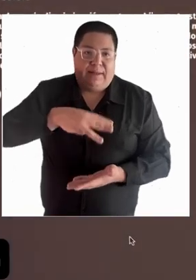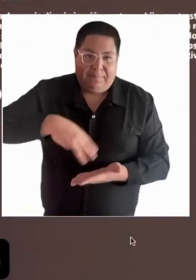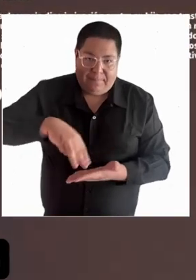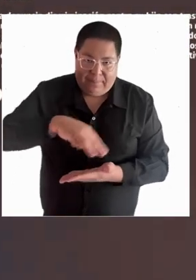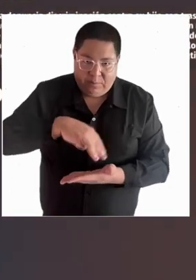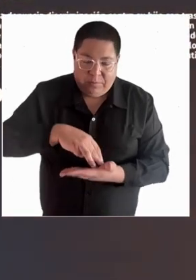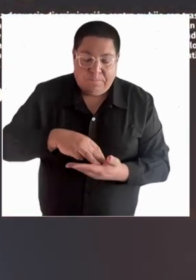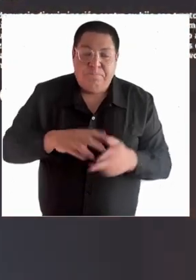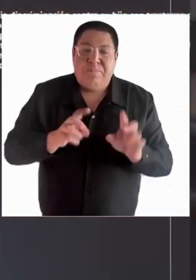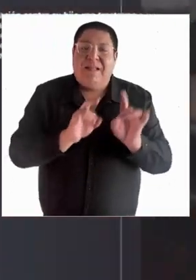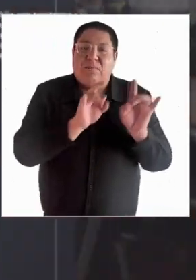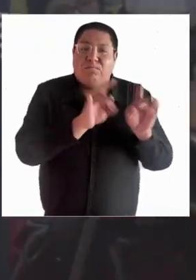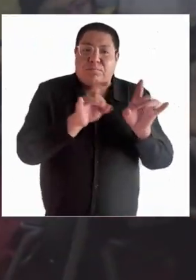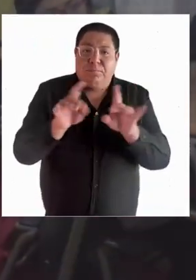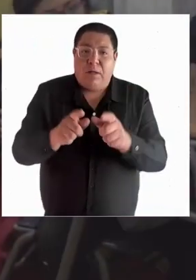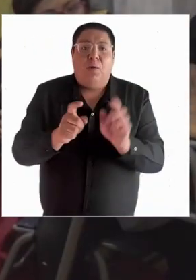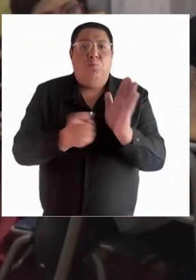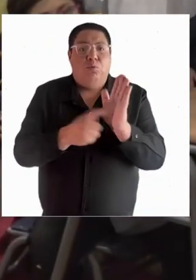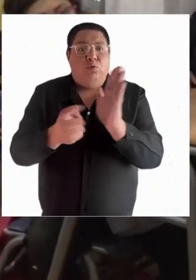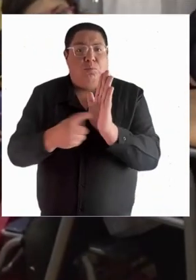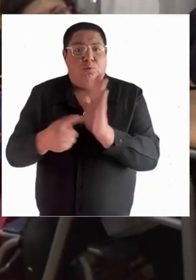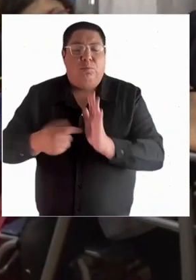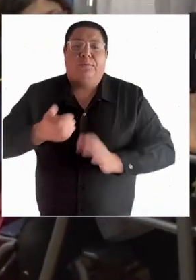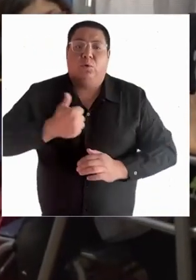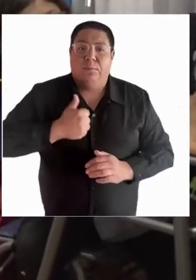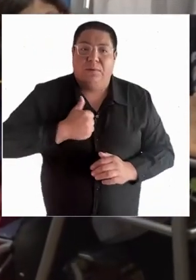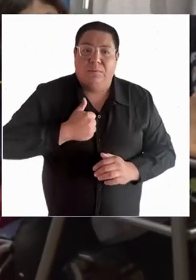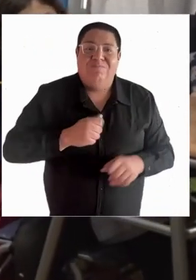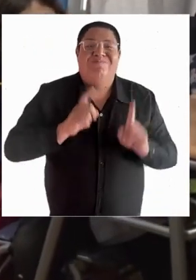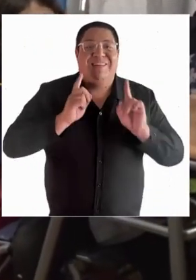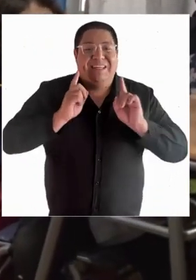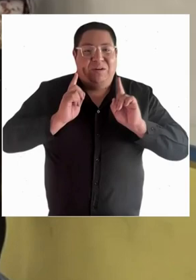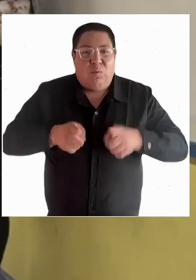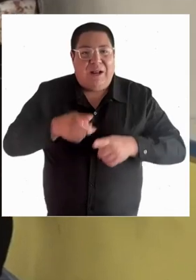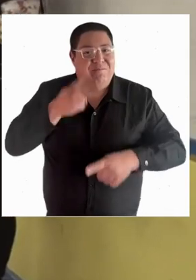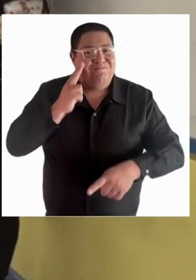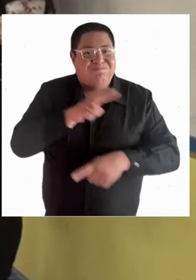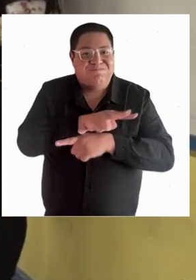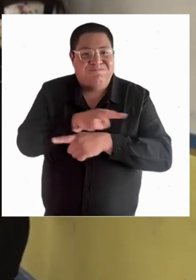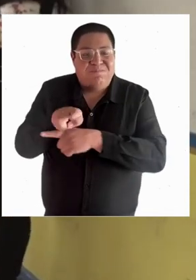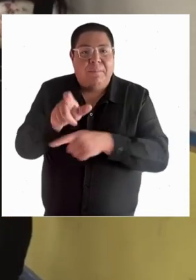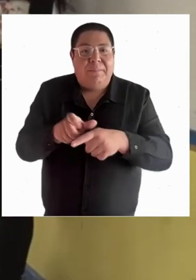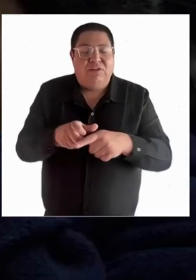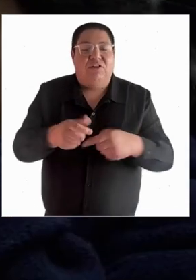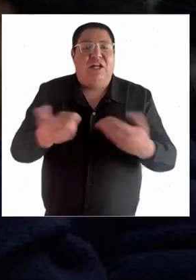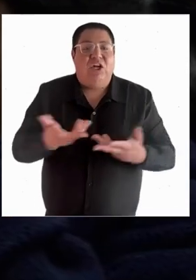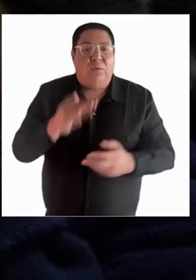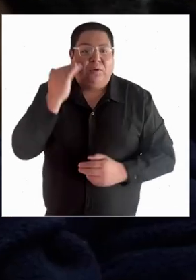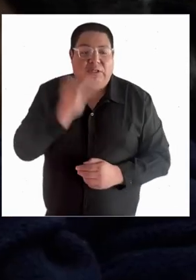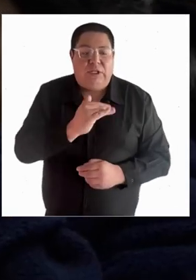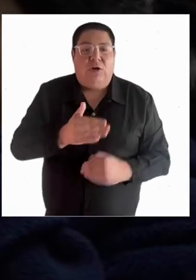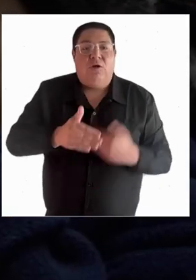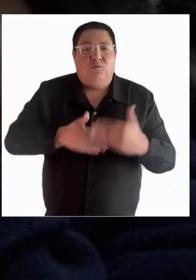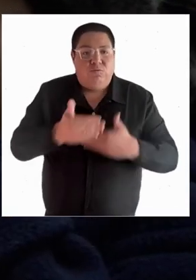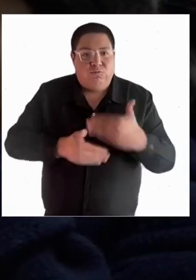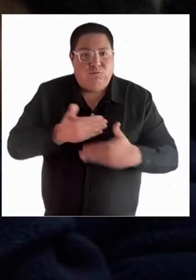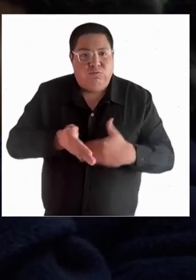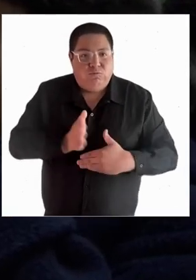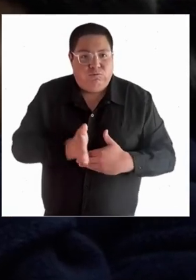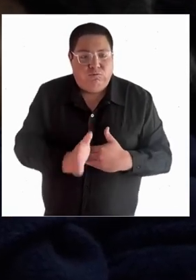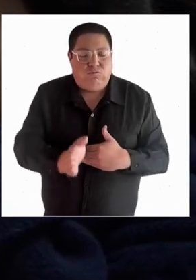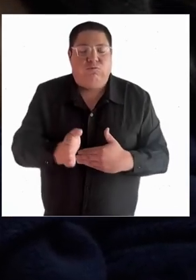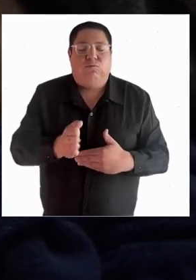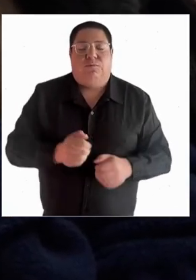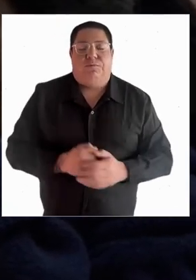discriminación, falta de recursos o preparación deficiente de las escuelas para atender a la diversidad. Lo anterior